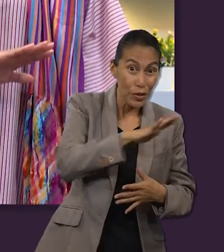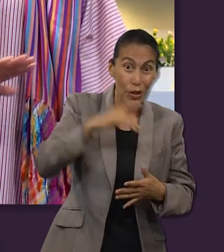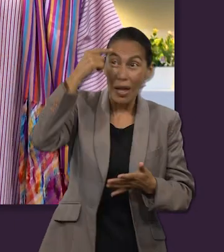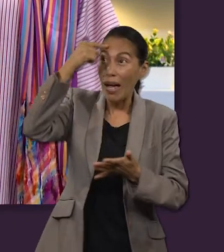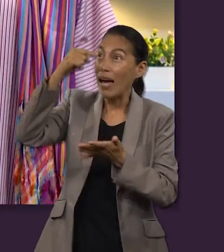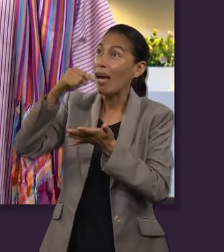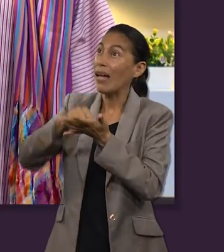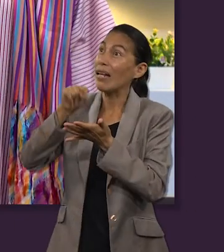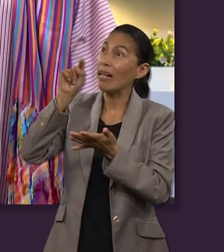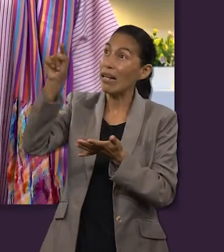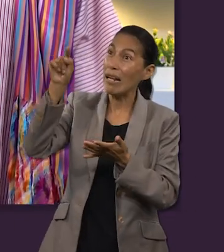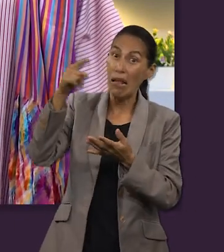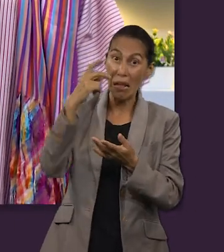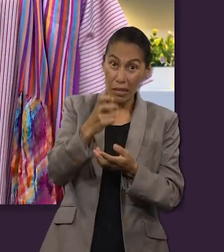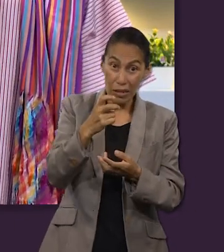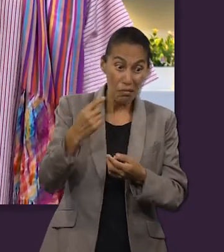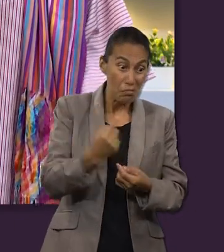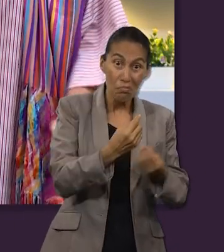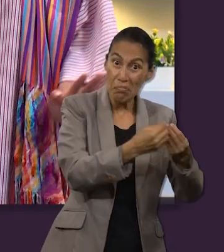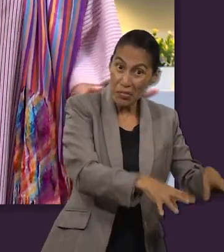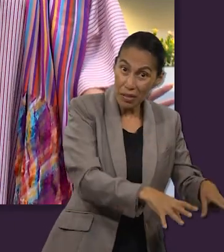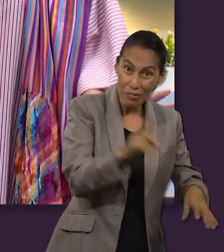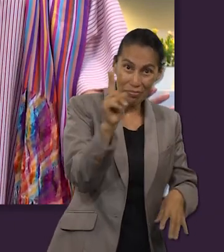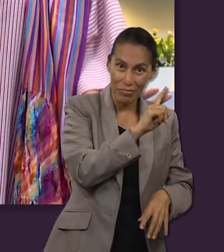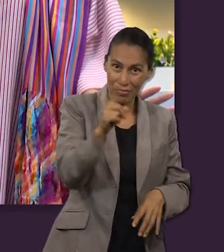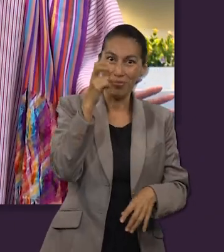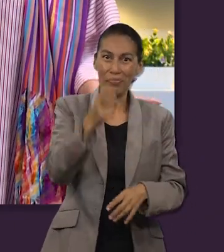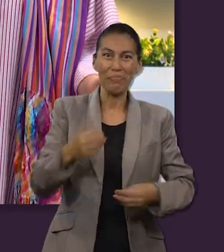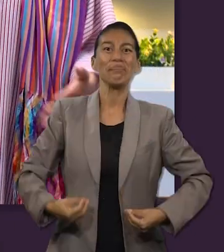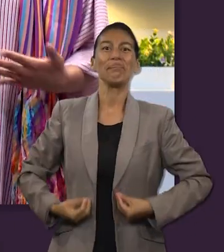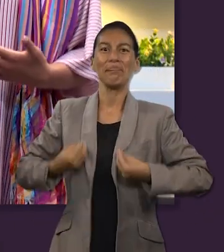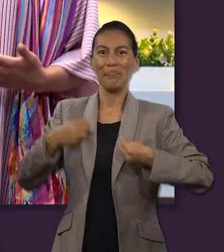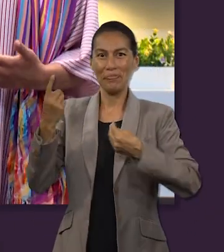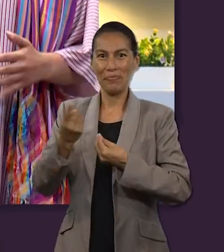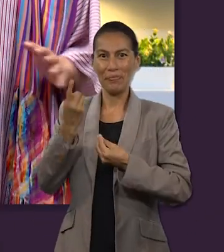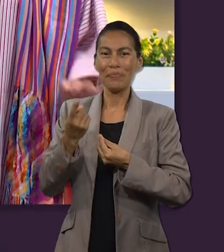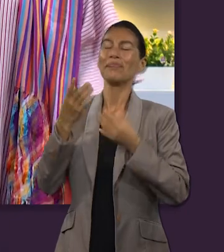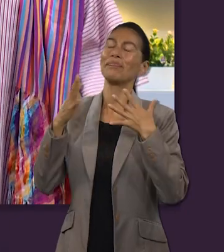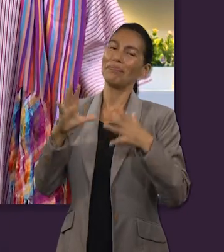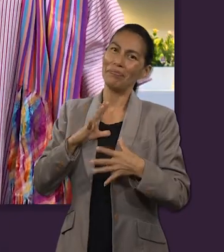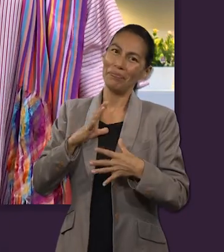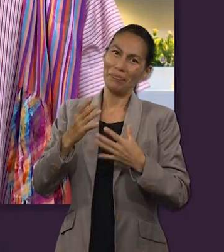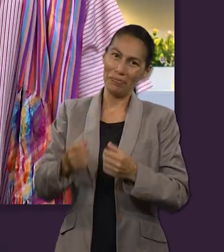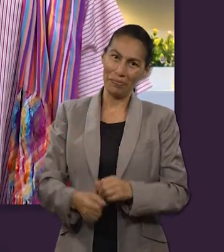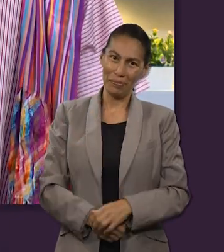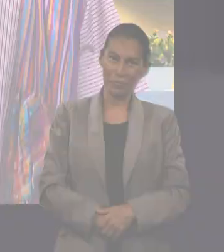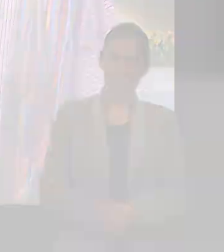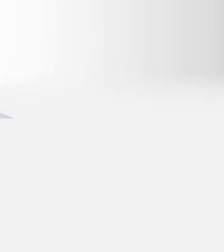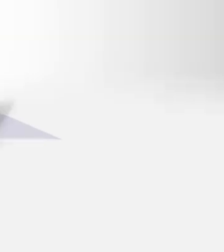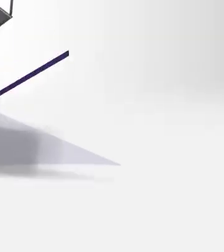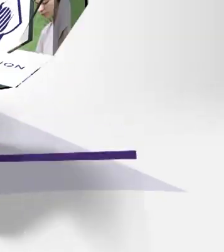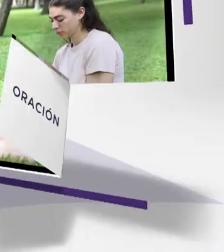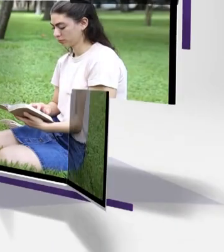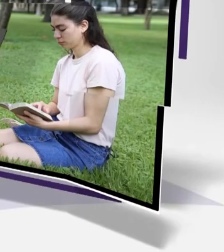para que todo aquel que en él cree no se pierda, mas tenga vida eterna.